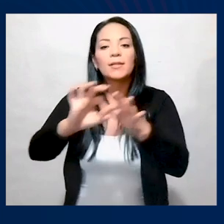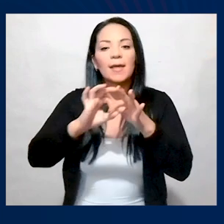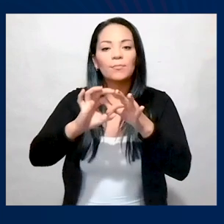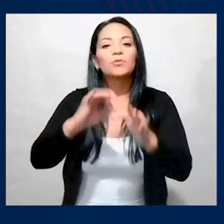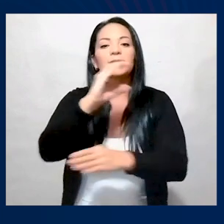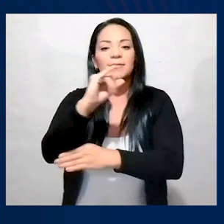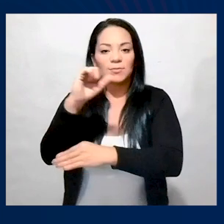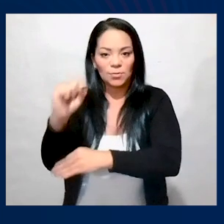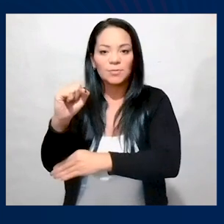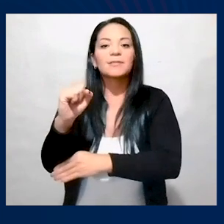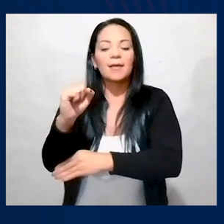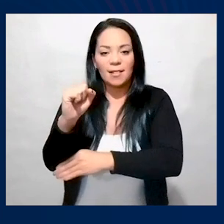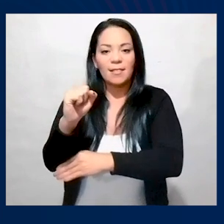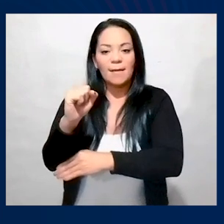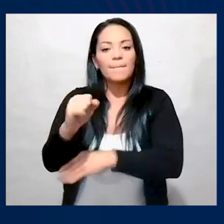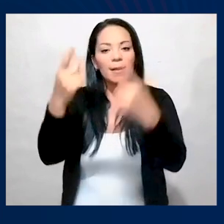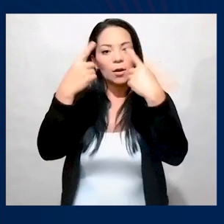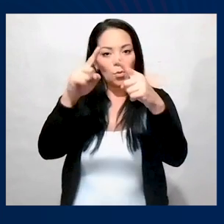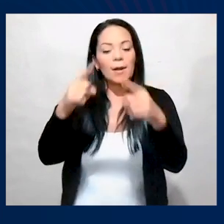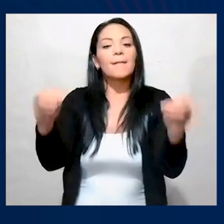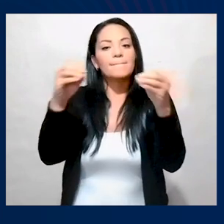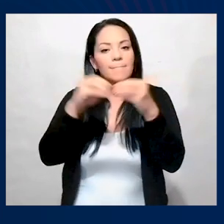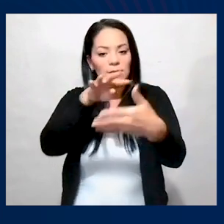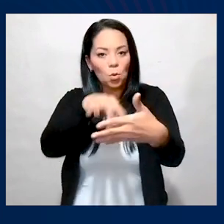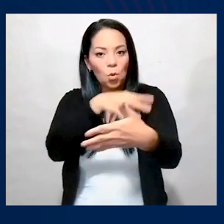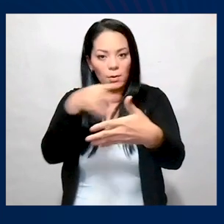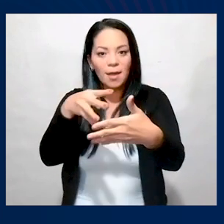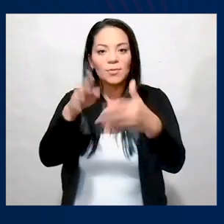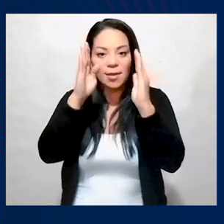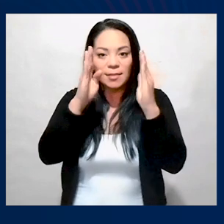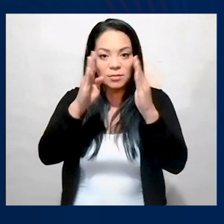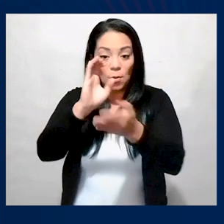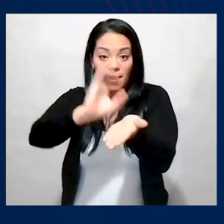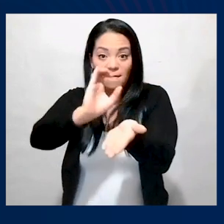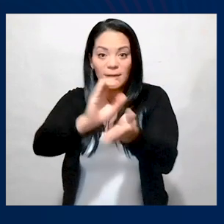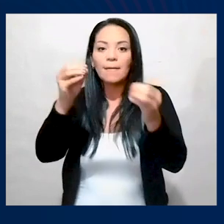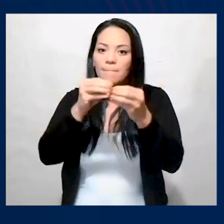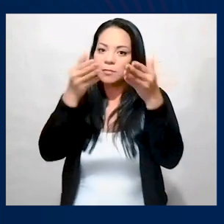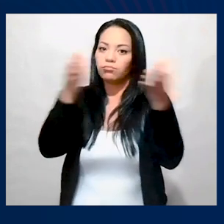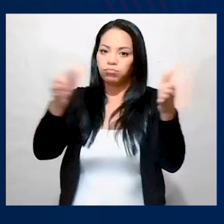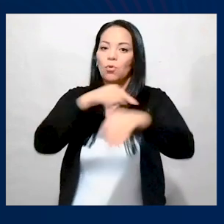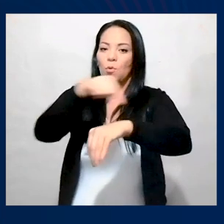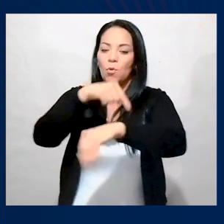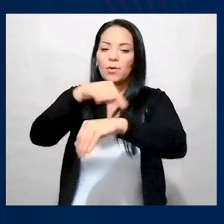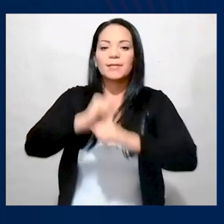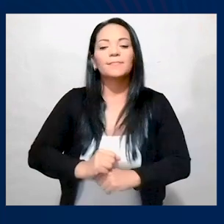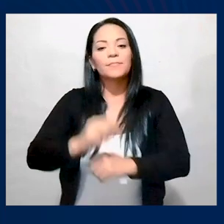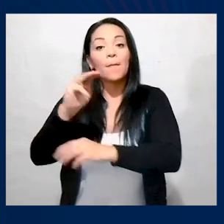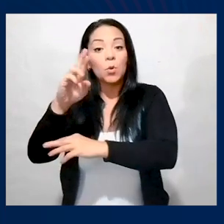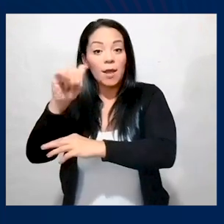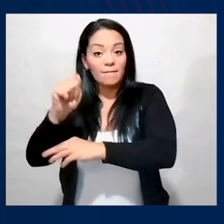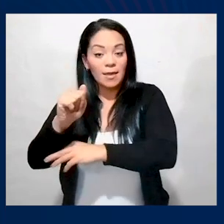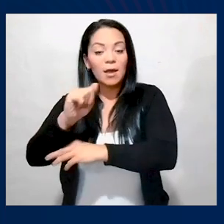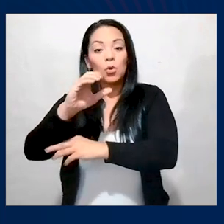coordinamos con la Caja Costarricense de Seguro Social la ampliación de los horarios de atención en los EVAIS para un mejor servicio. En